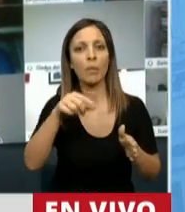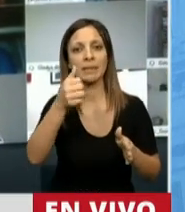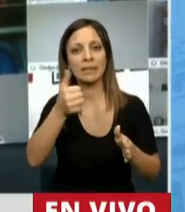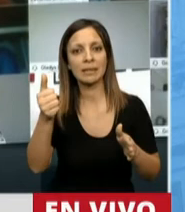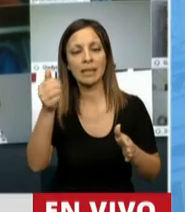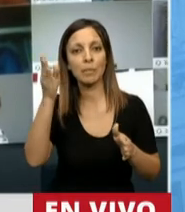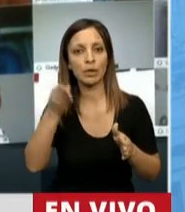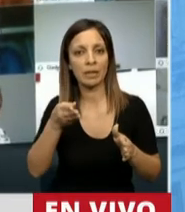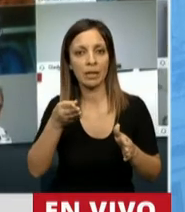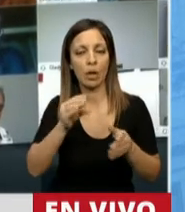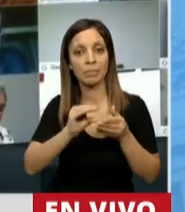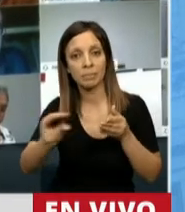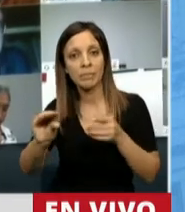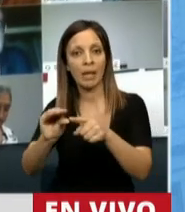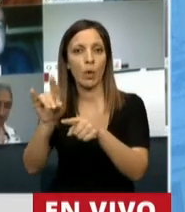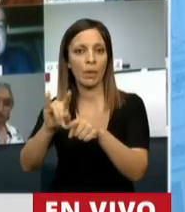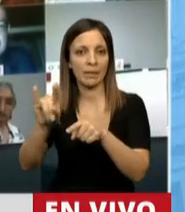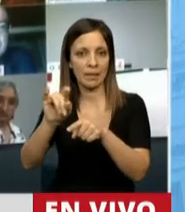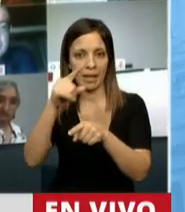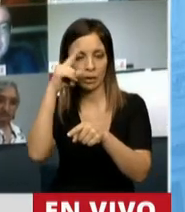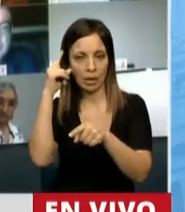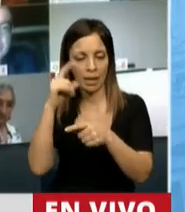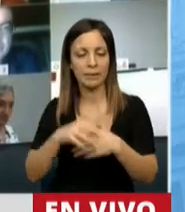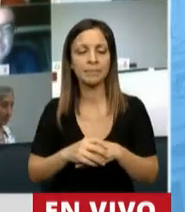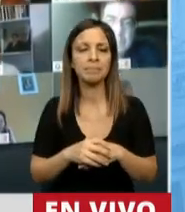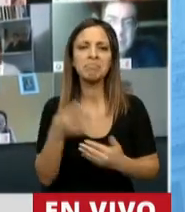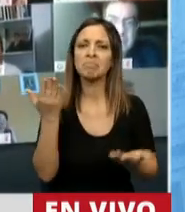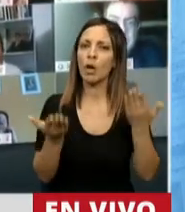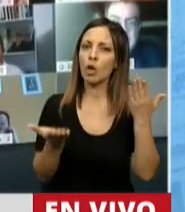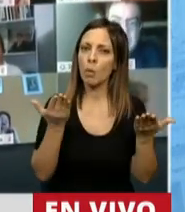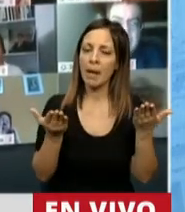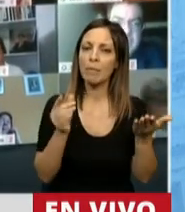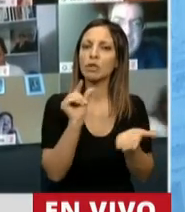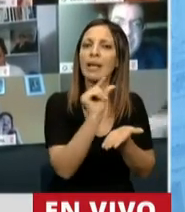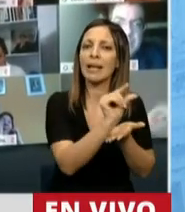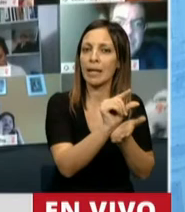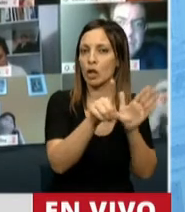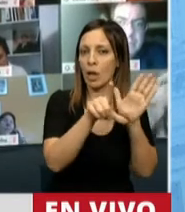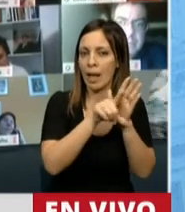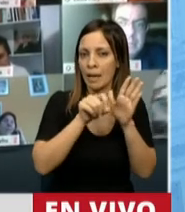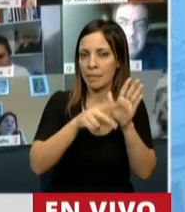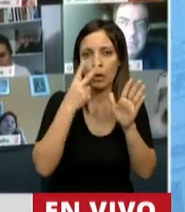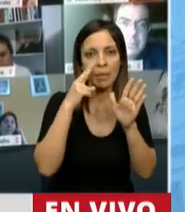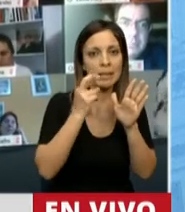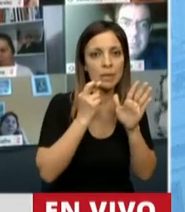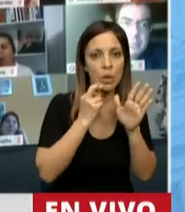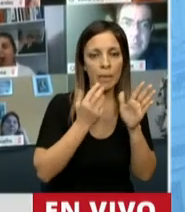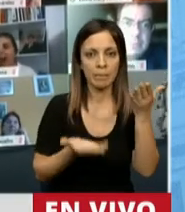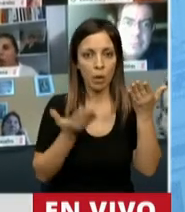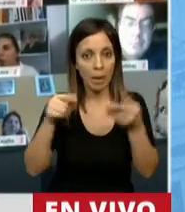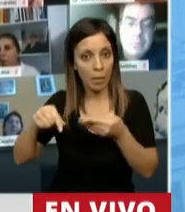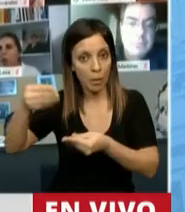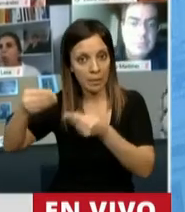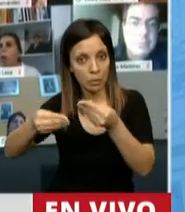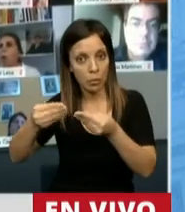del total de las universidades nacionales. Si comparamos este crédito ley 2019 con el proyecto de